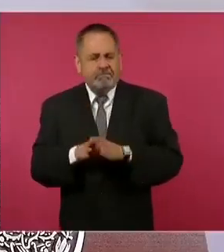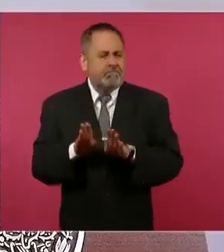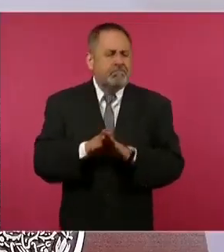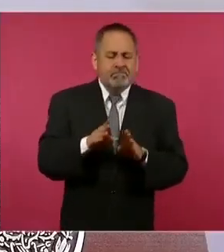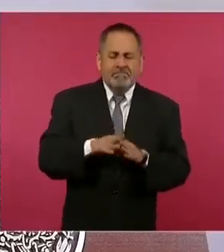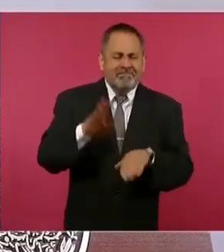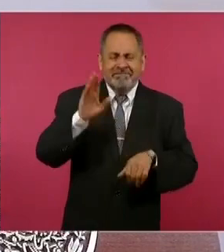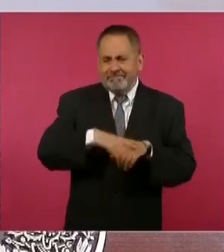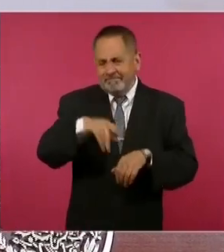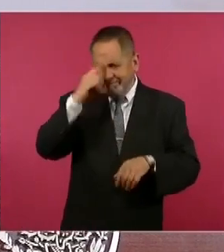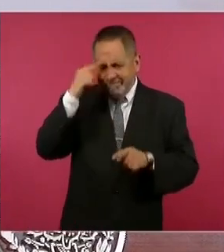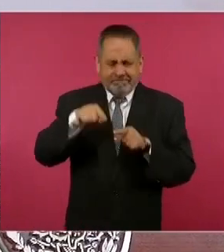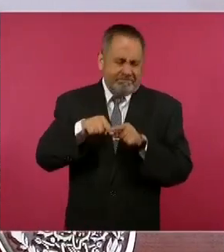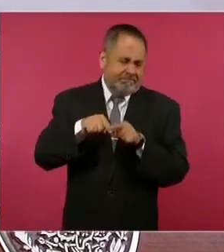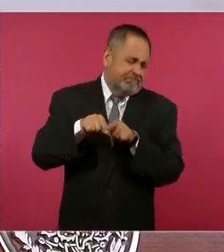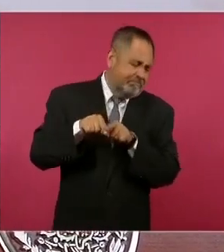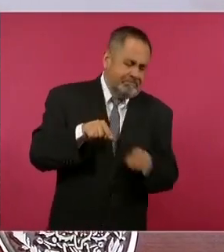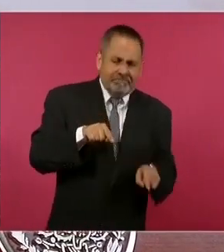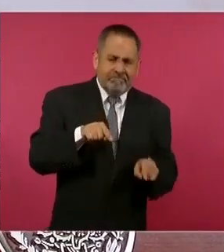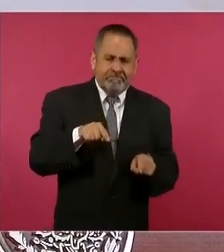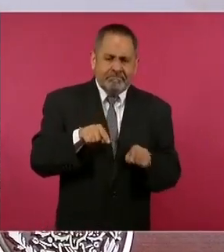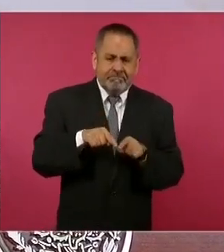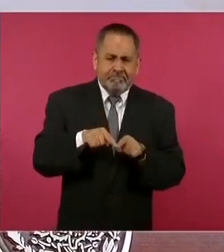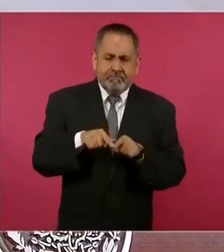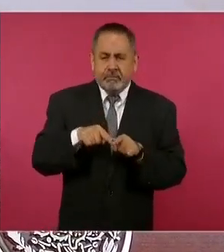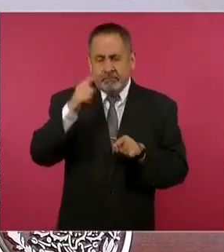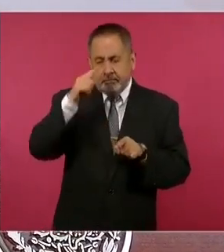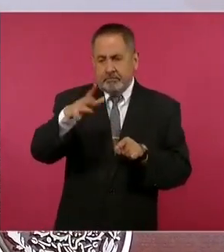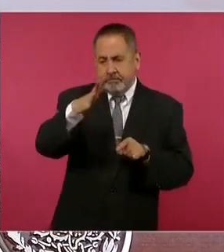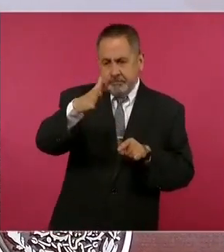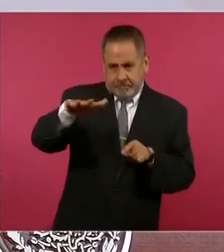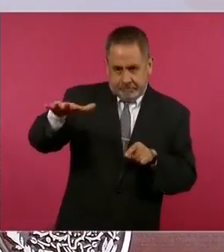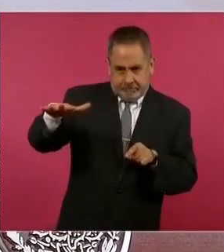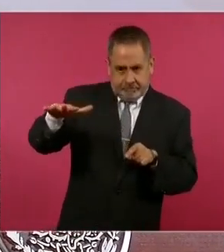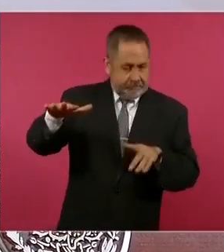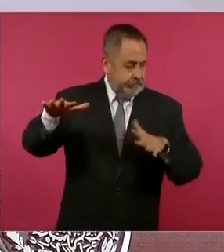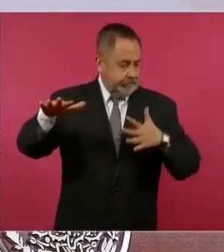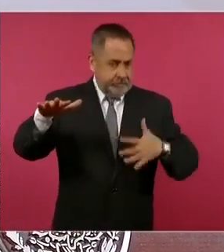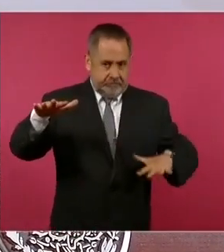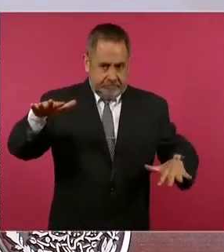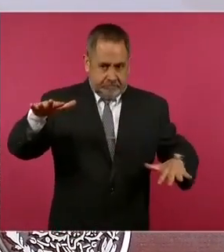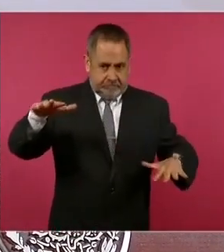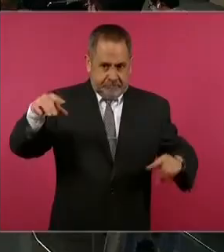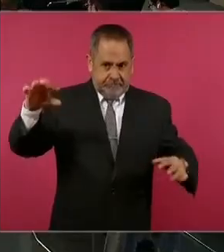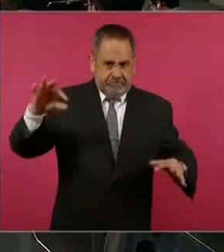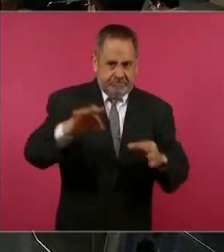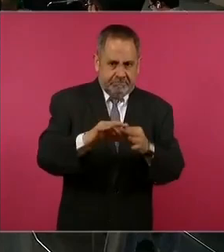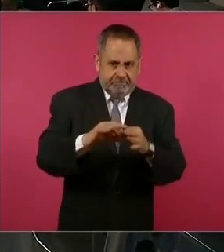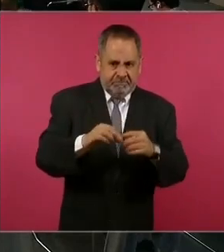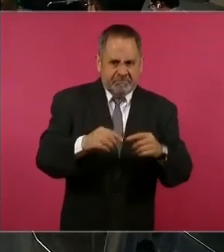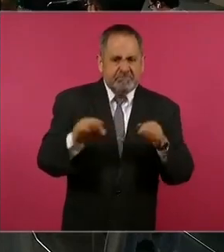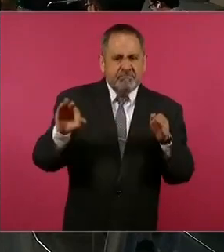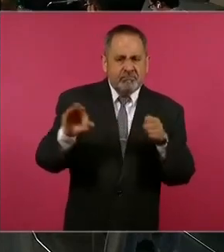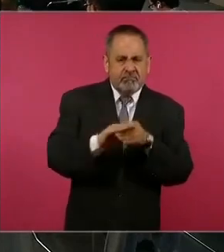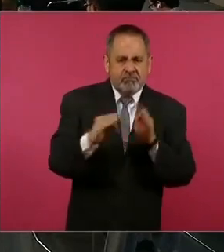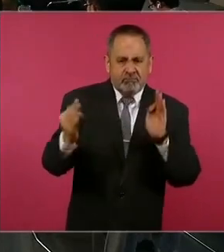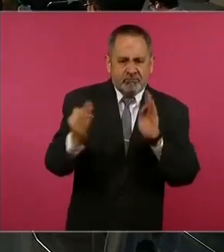un paso que uniera a los océanos. Ese es un proyecto.